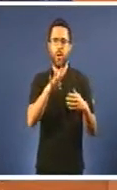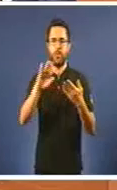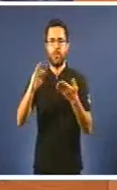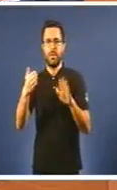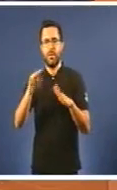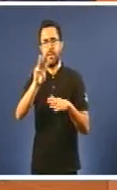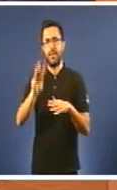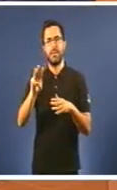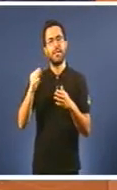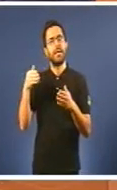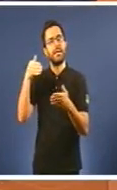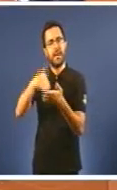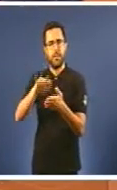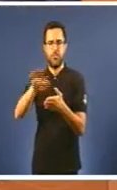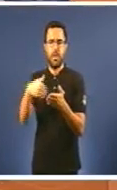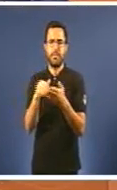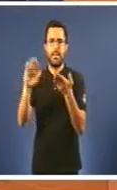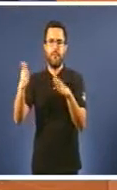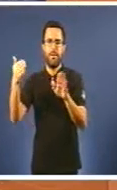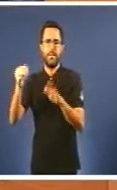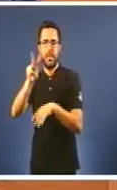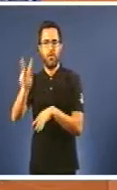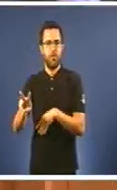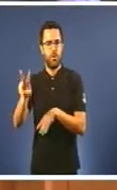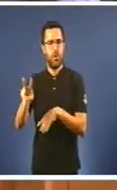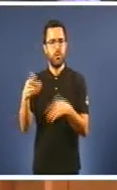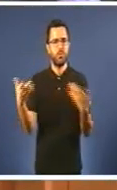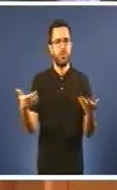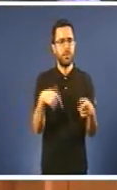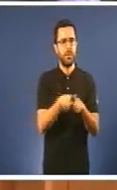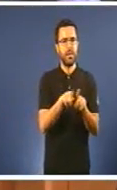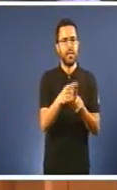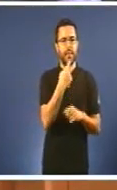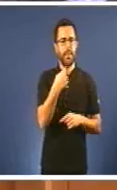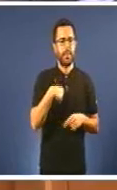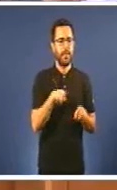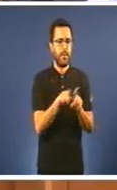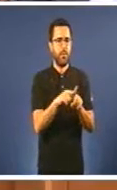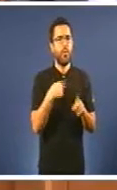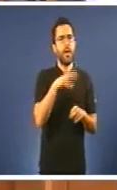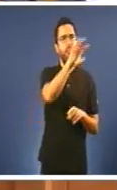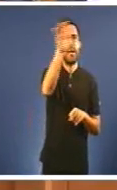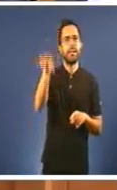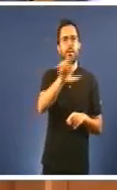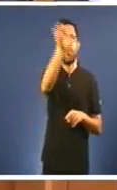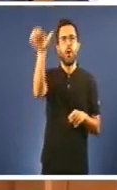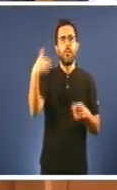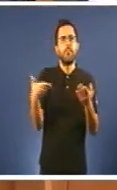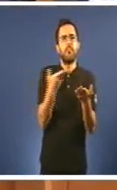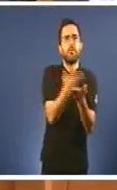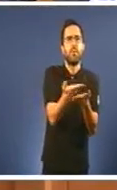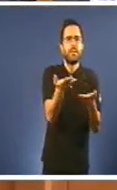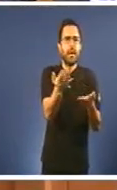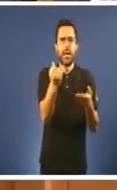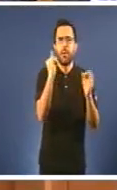fibrosis hasta o estadio 2 Dígame que Estado en Europa está plantexando estas propostas Dígame un, señoría Dígame